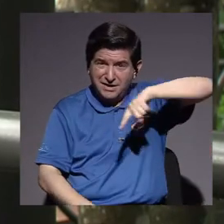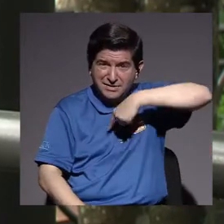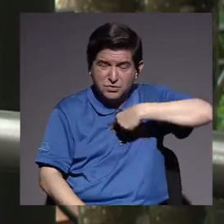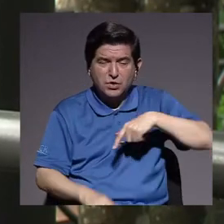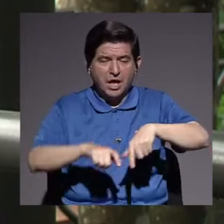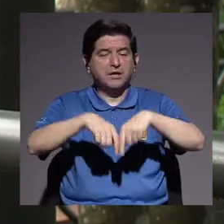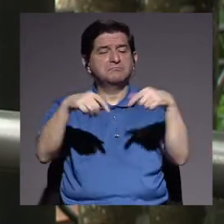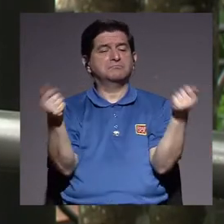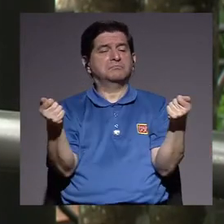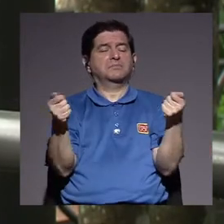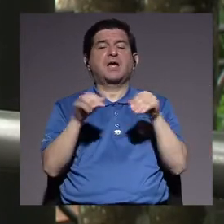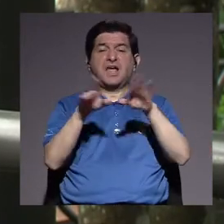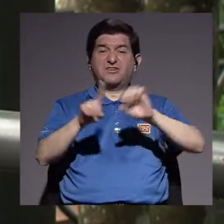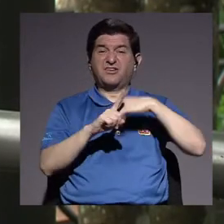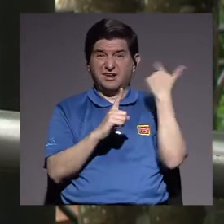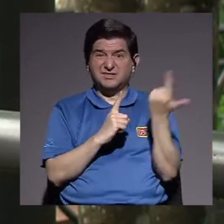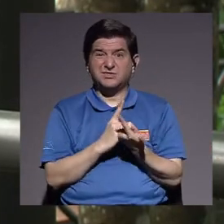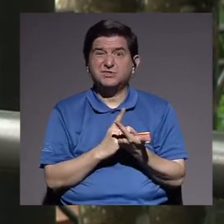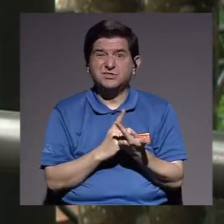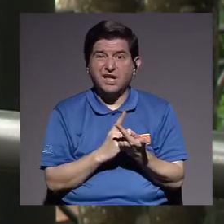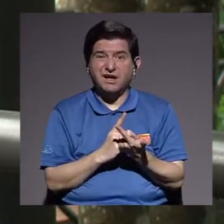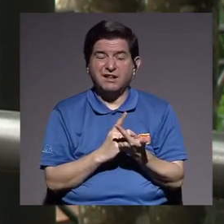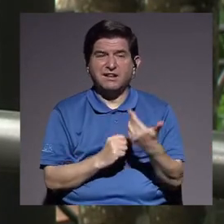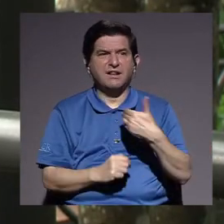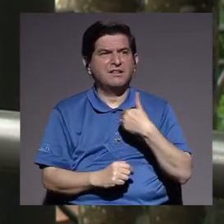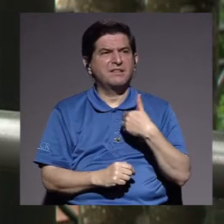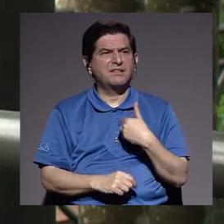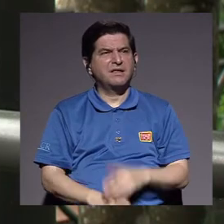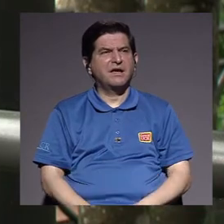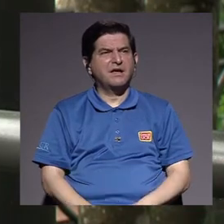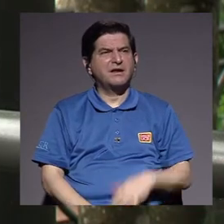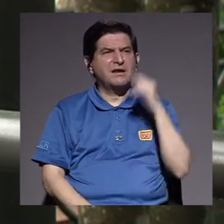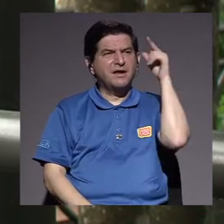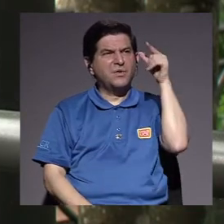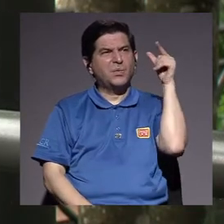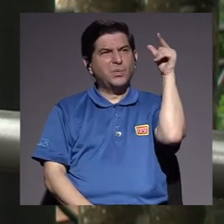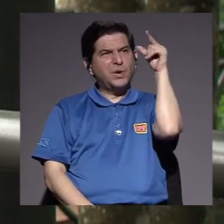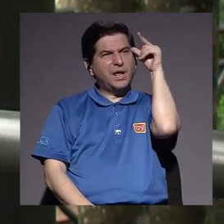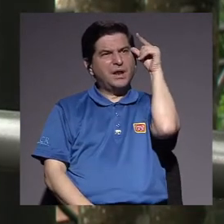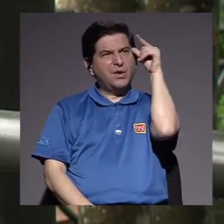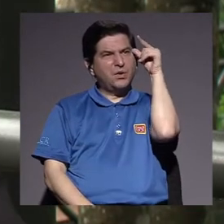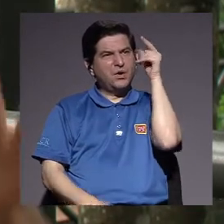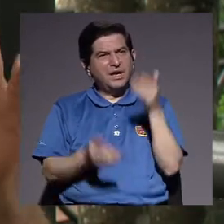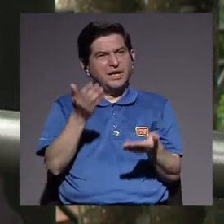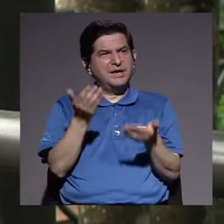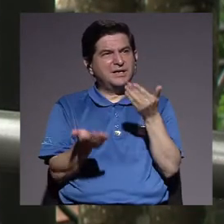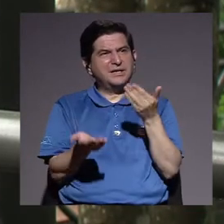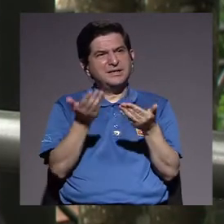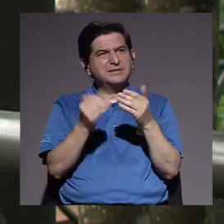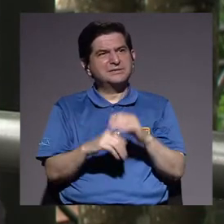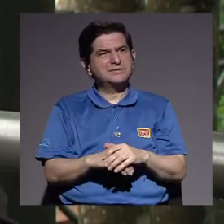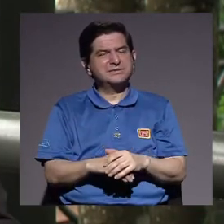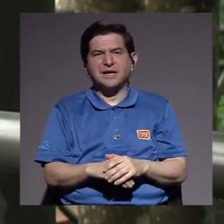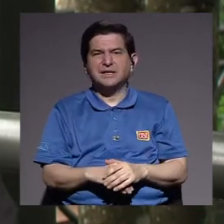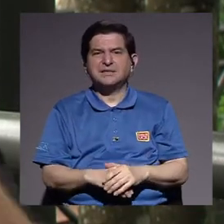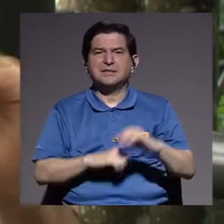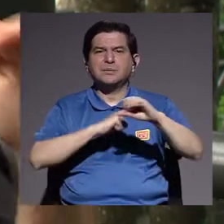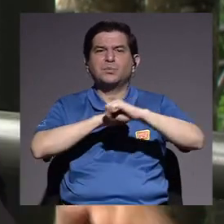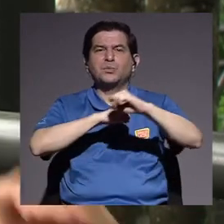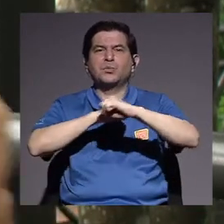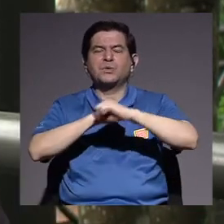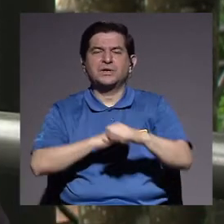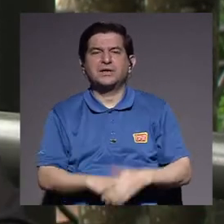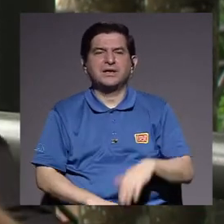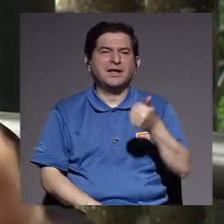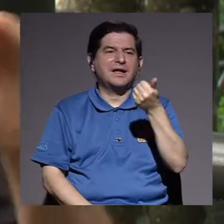hacemos nosotros de la prensa escrita en redes sociales tiene como lógica o leitmotiv, básicamente, la lógica